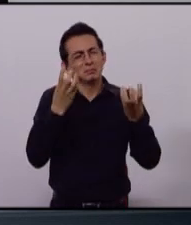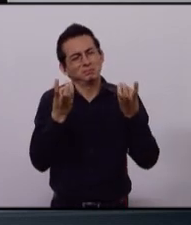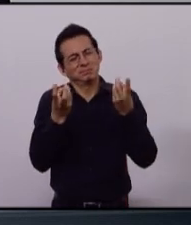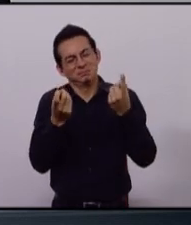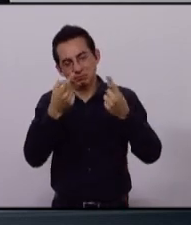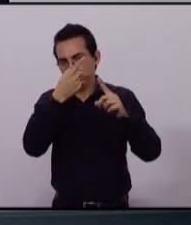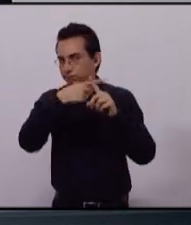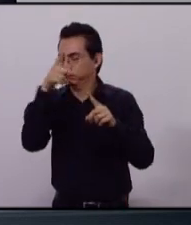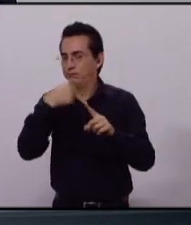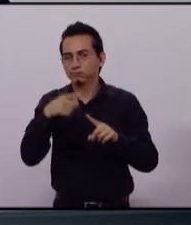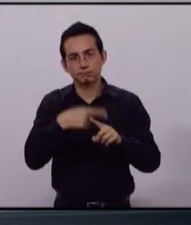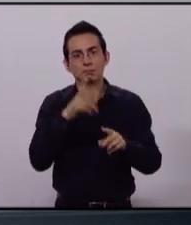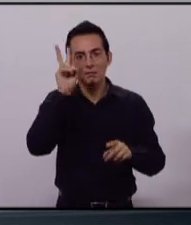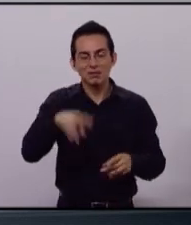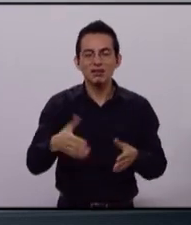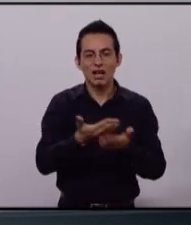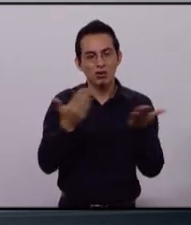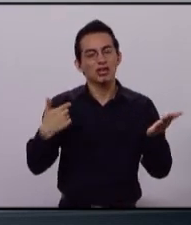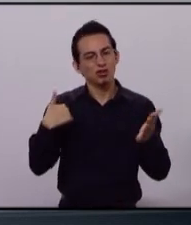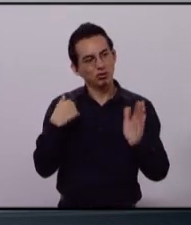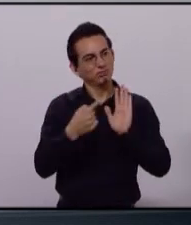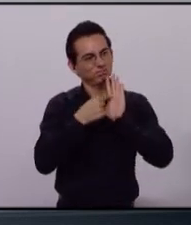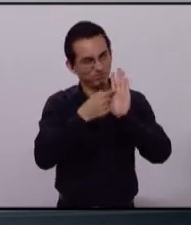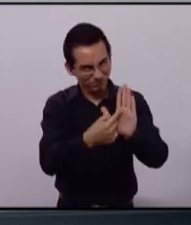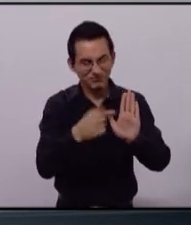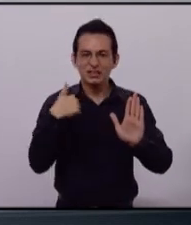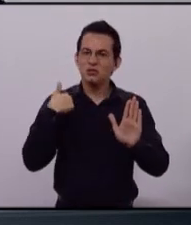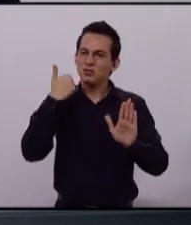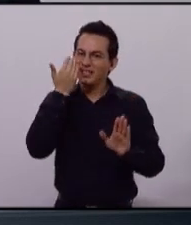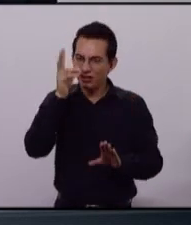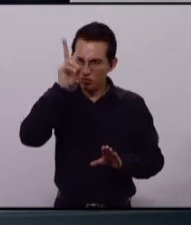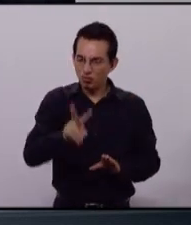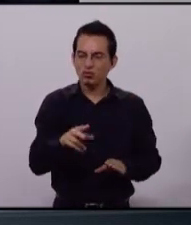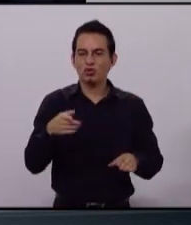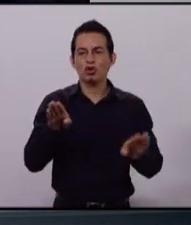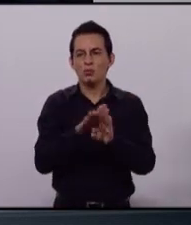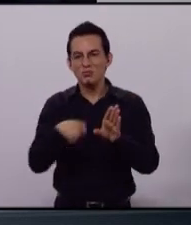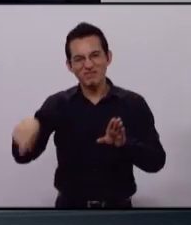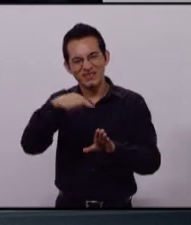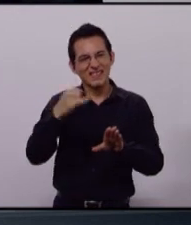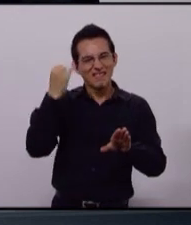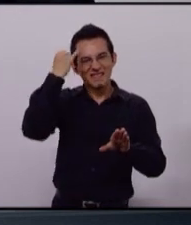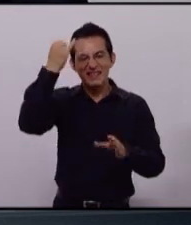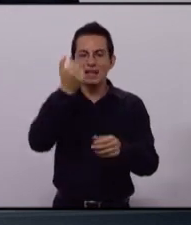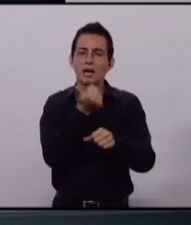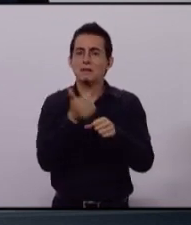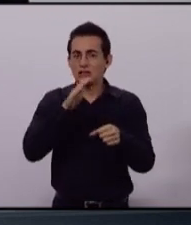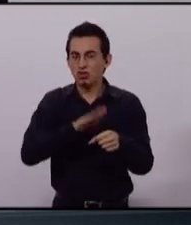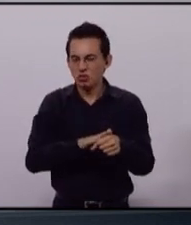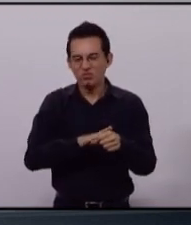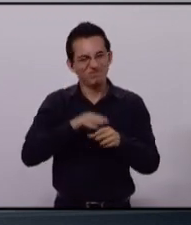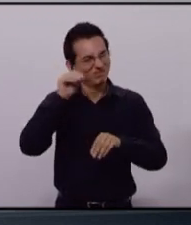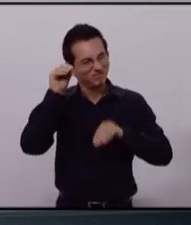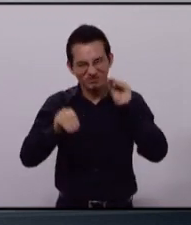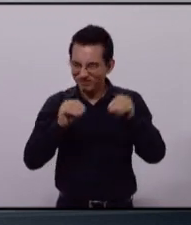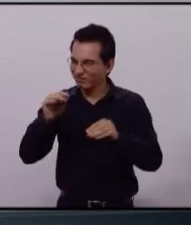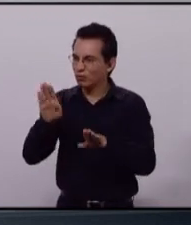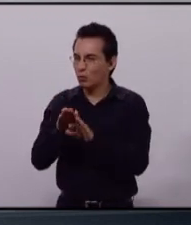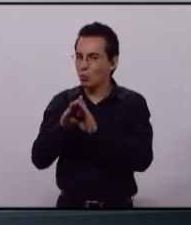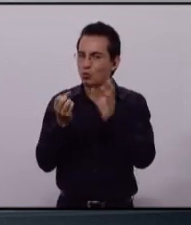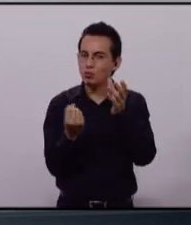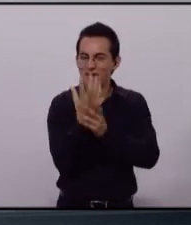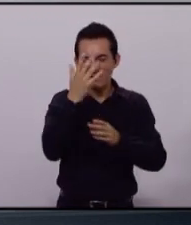evitaríamos la corrupción. La intención desde el primer momento es hacer una reingeniería de la administración, reacomodar